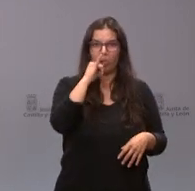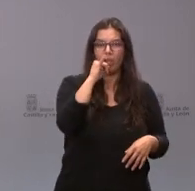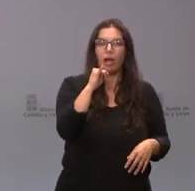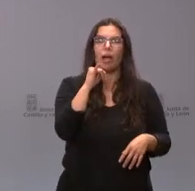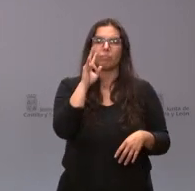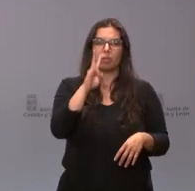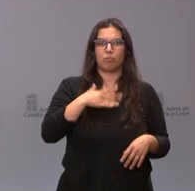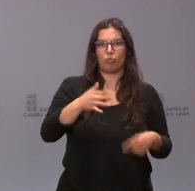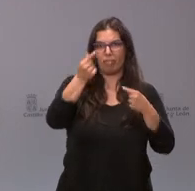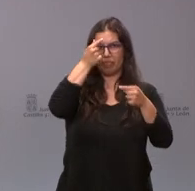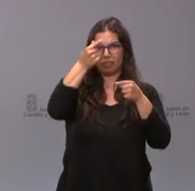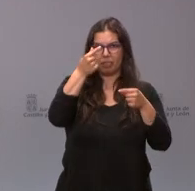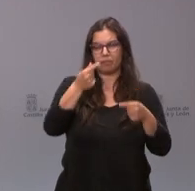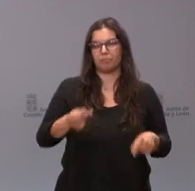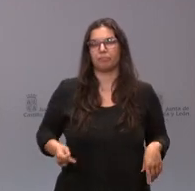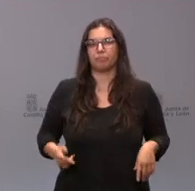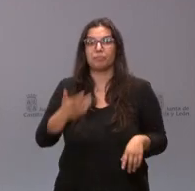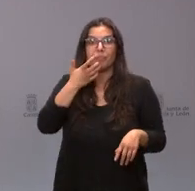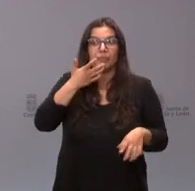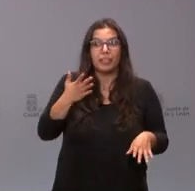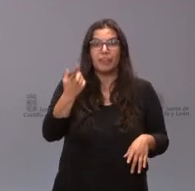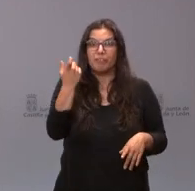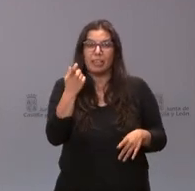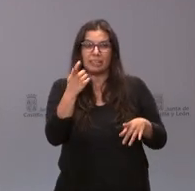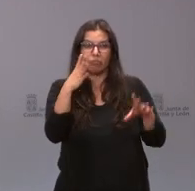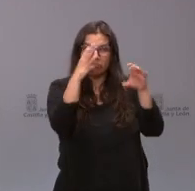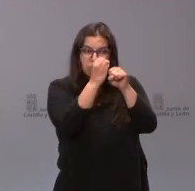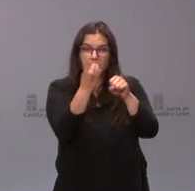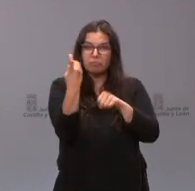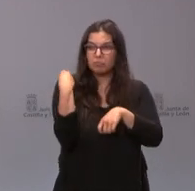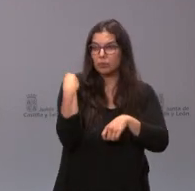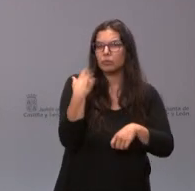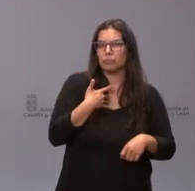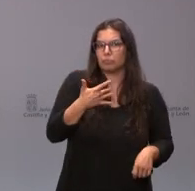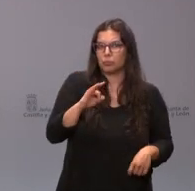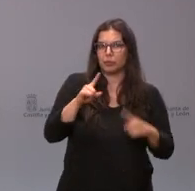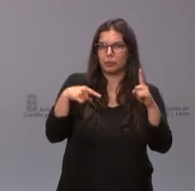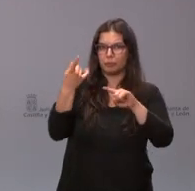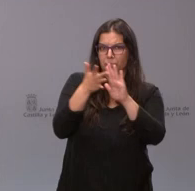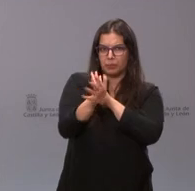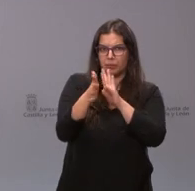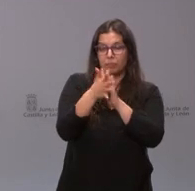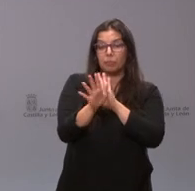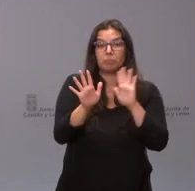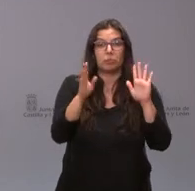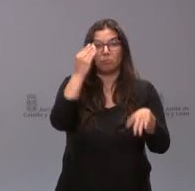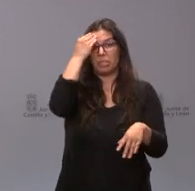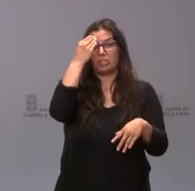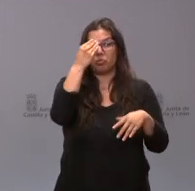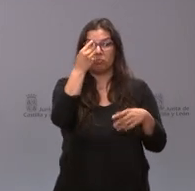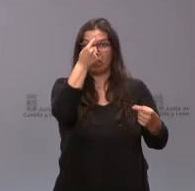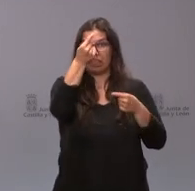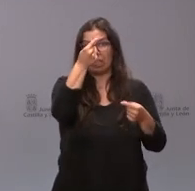otorgado. Si hubiera alguna aclaración en relación con este asunto, procederíamos a efectuarlo, pero creo que es suficientemente